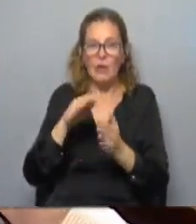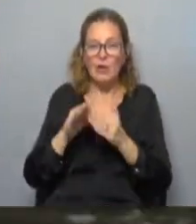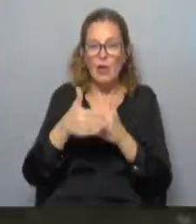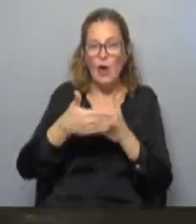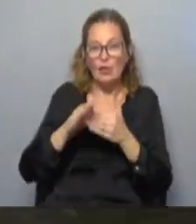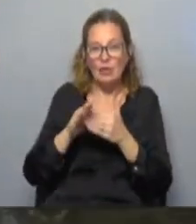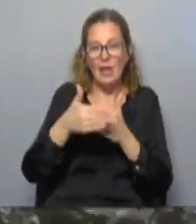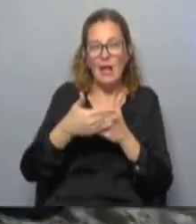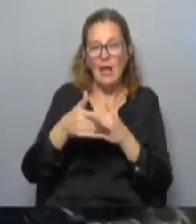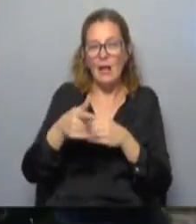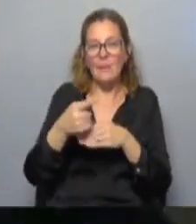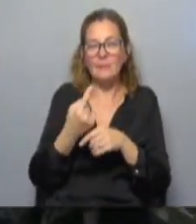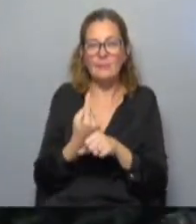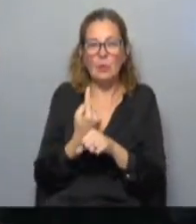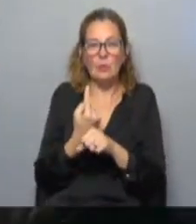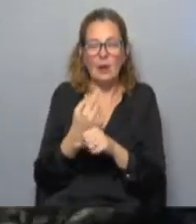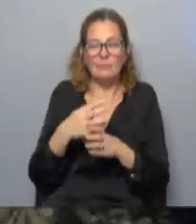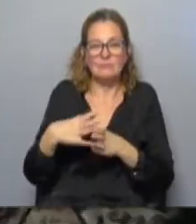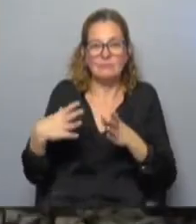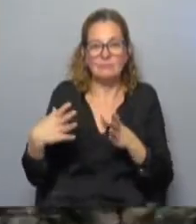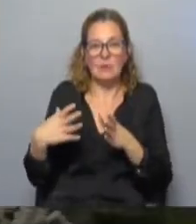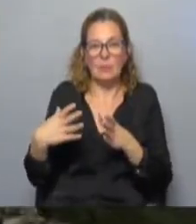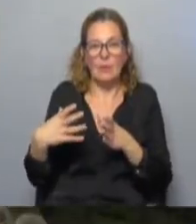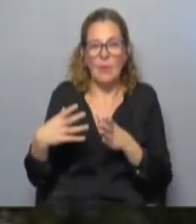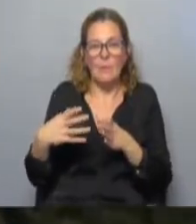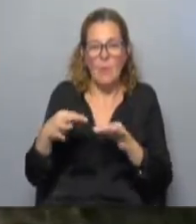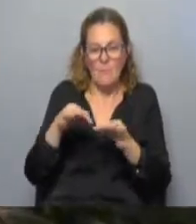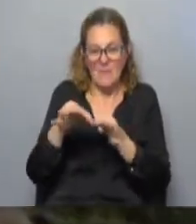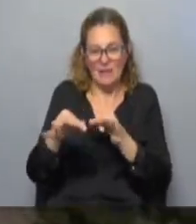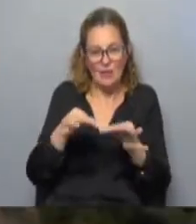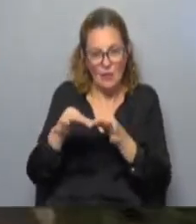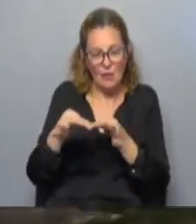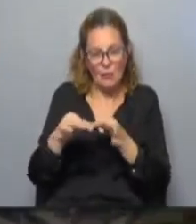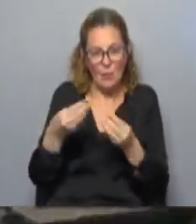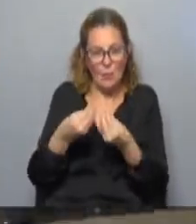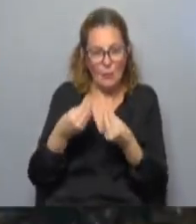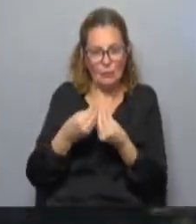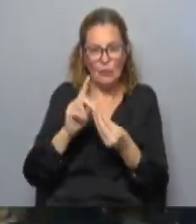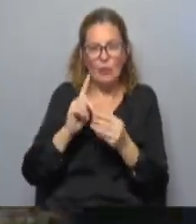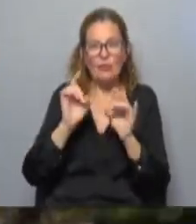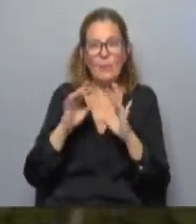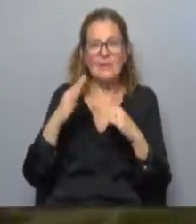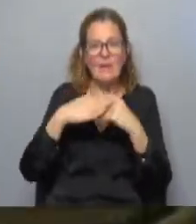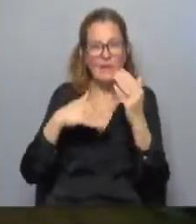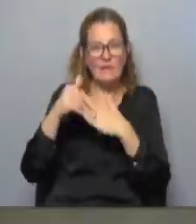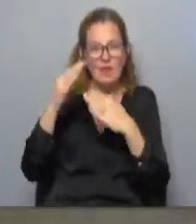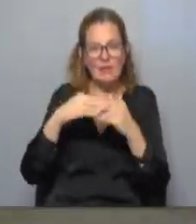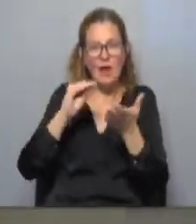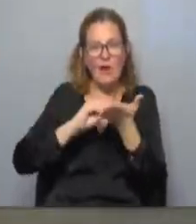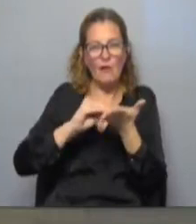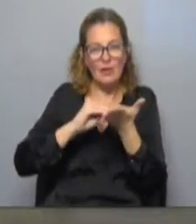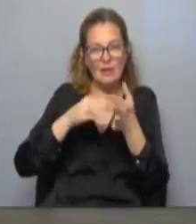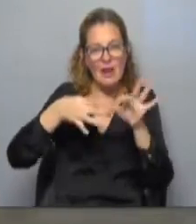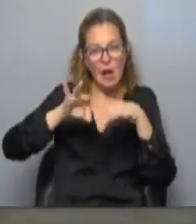una enorme cantidad de metros cuadrados no solo de viviendas sino también de oficinas y